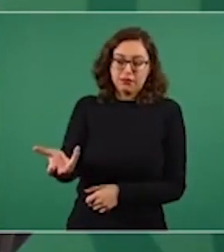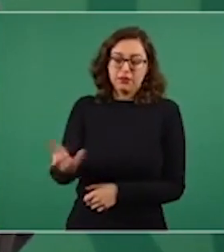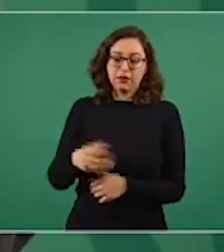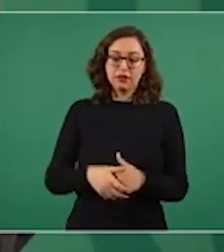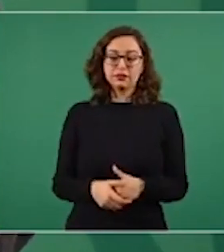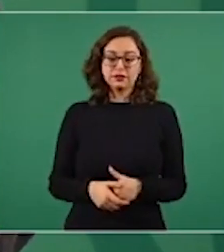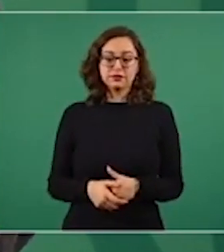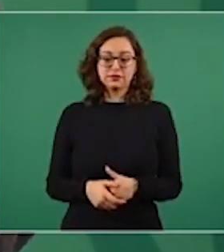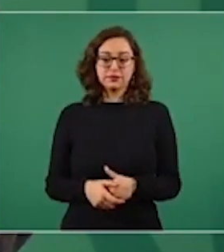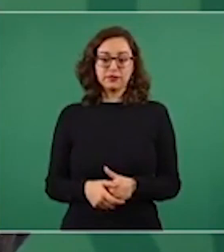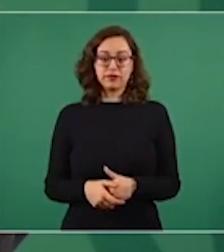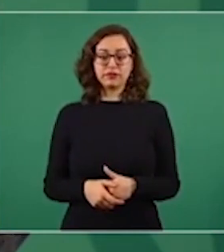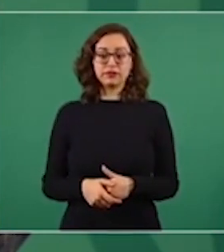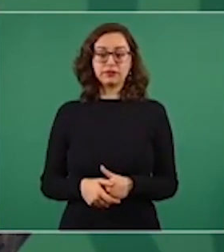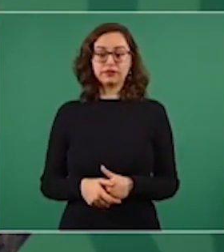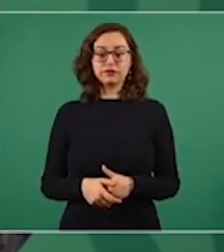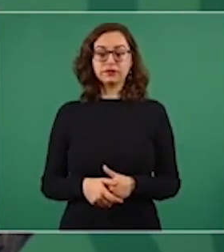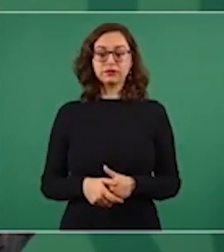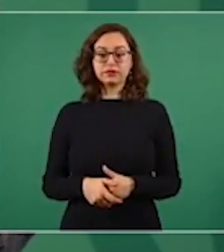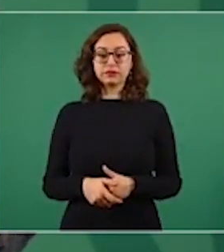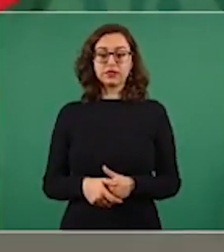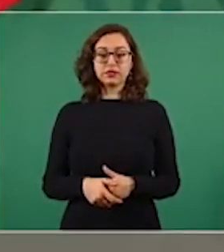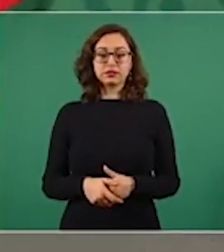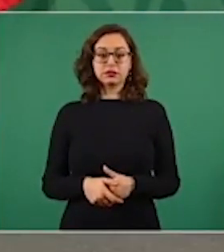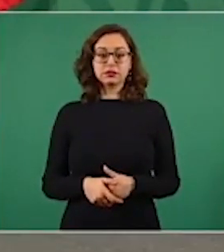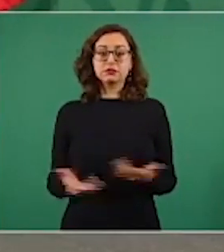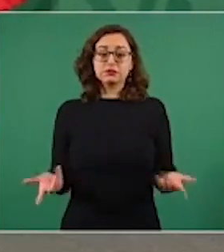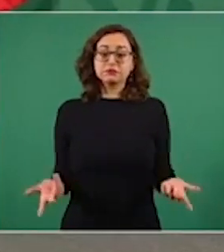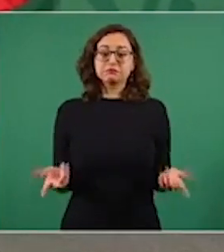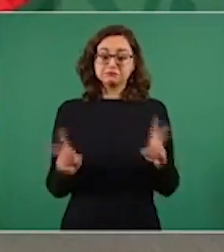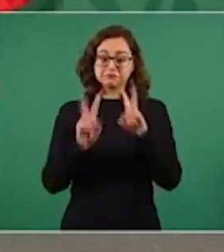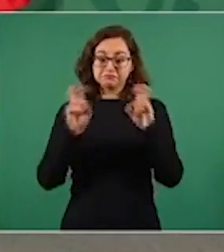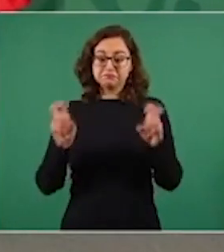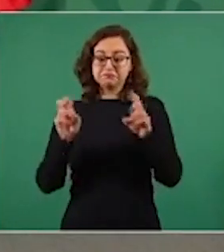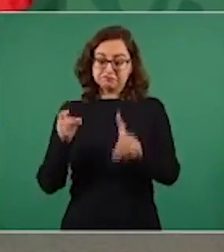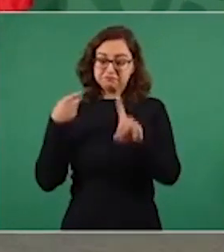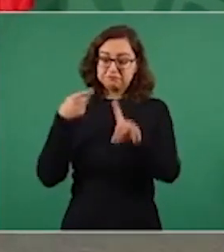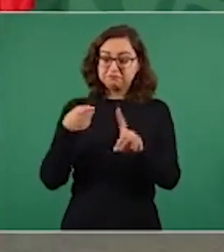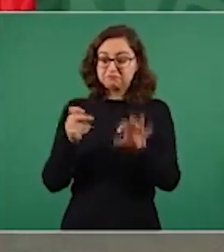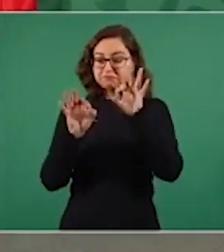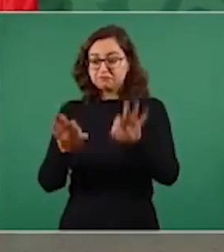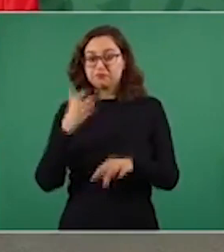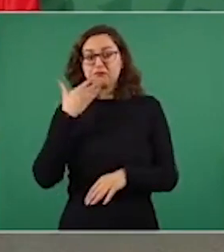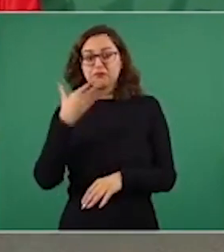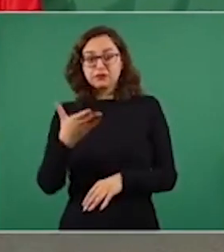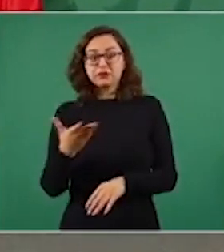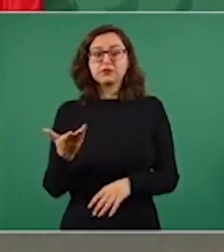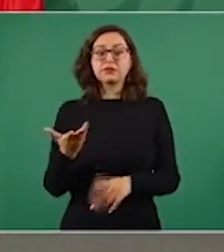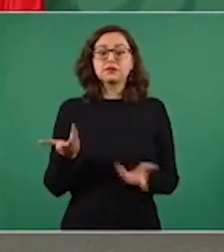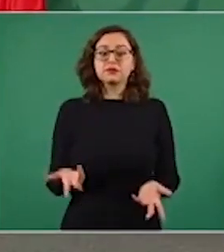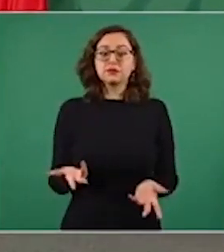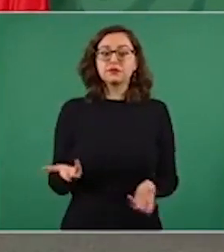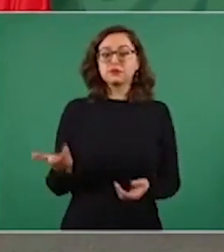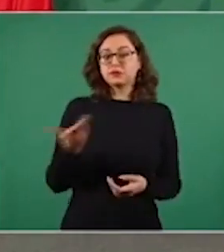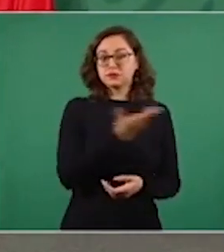Este es un buen momento y qué bien que ustedes están planteando este